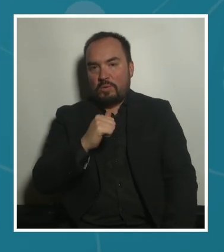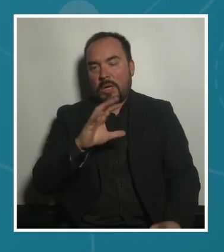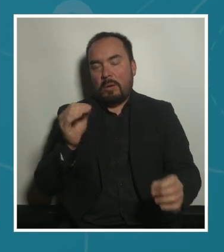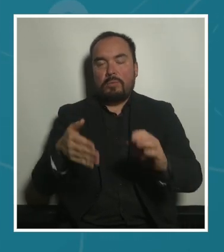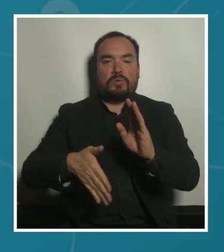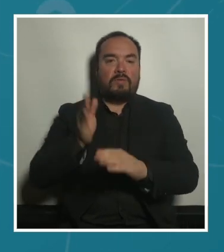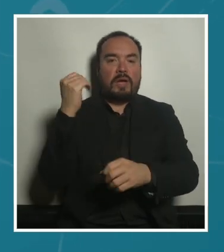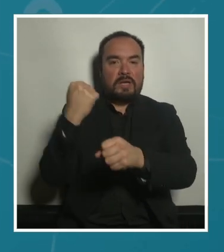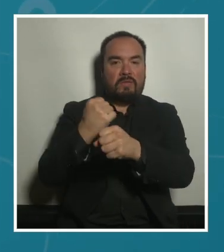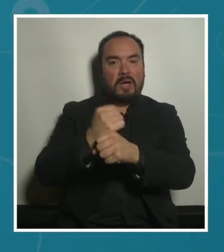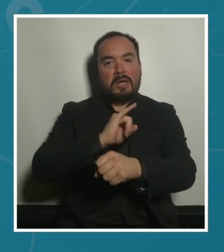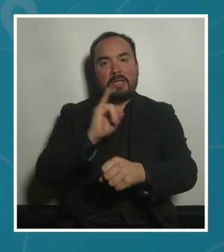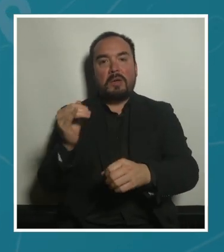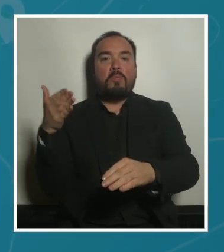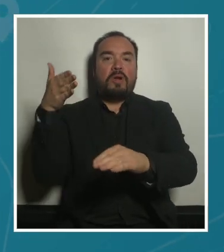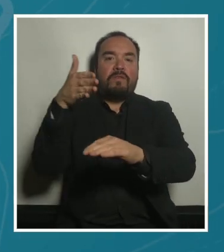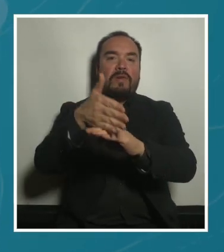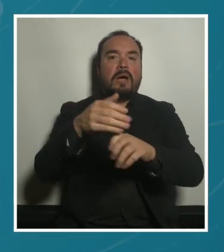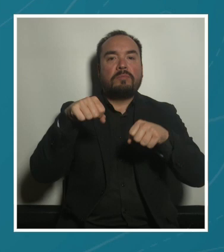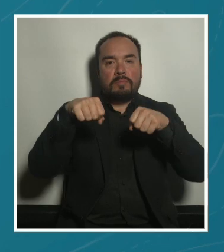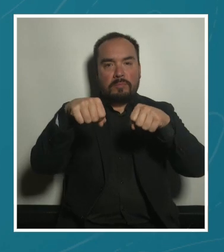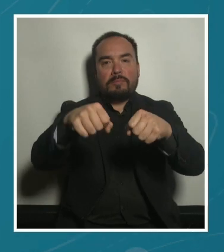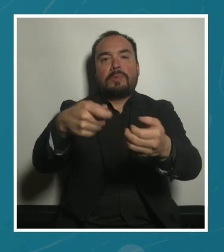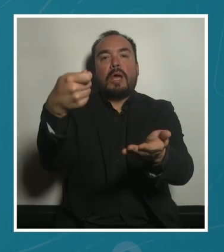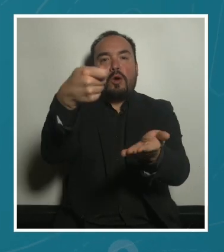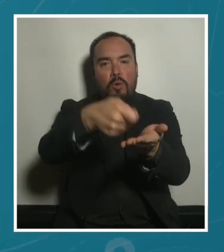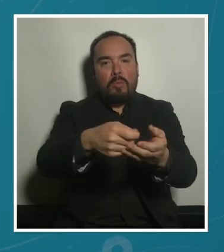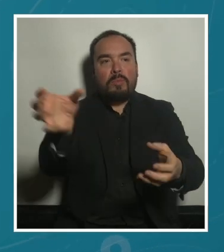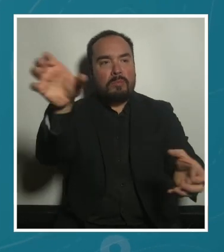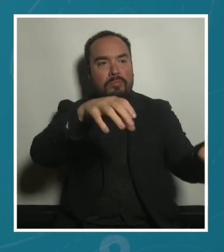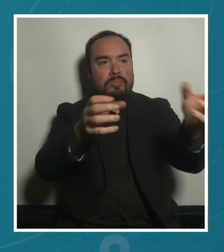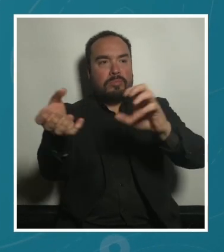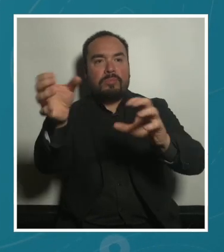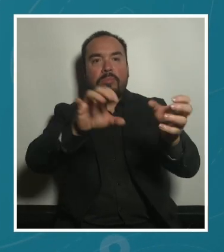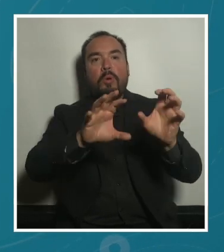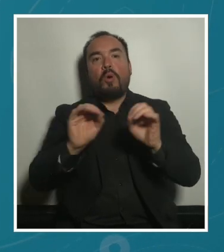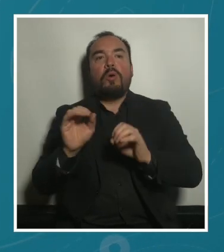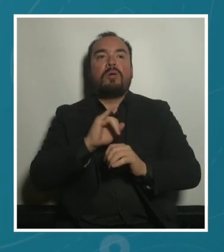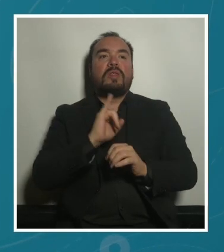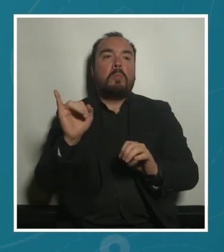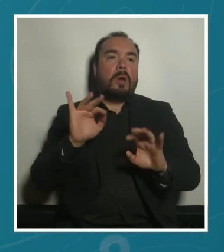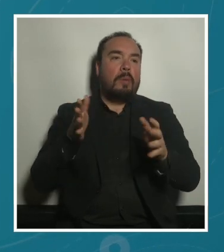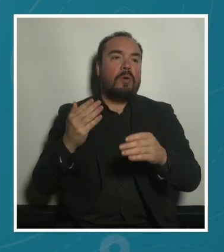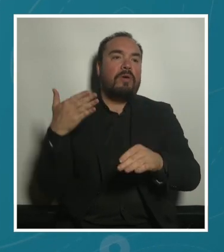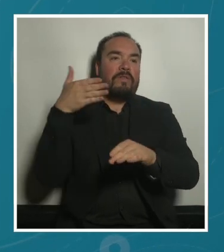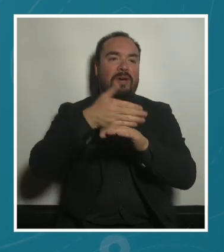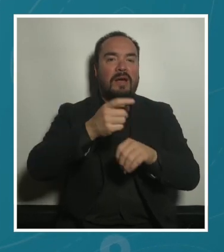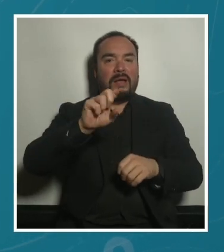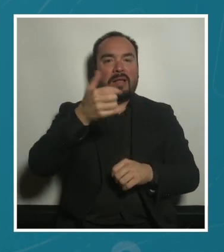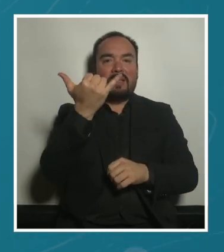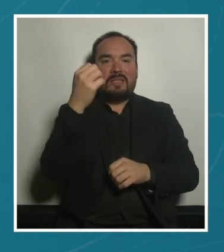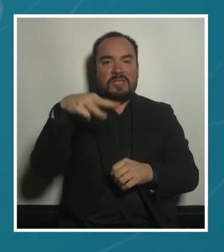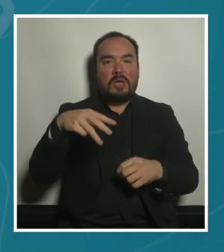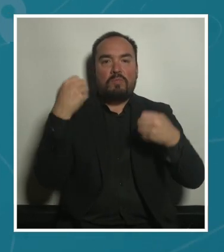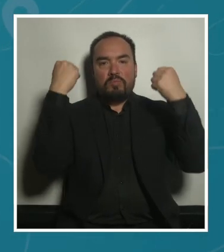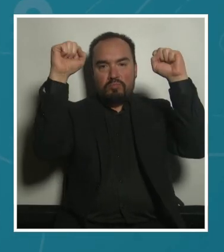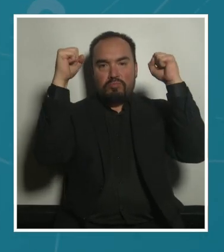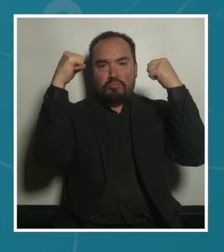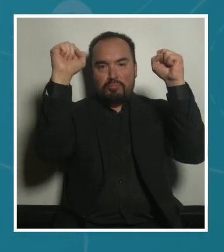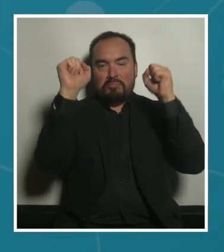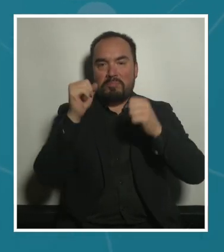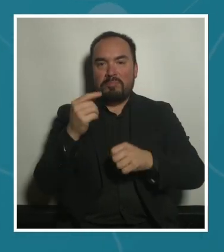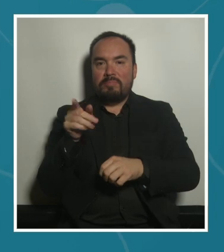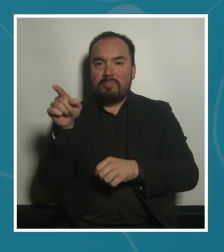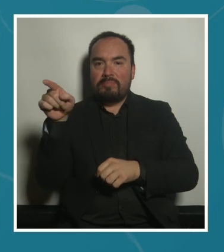además pues luego pasa a hacer la compra y luego pasa por ejemplo al gimnasio y cómo este itinerario